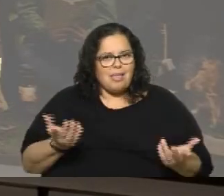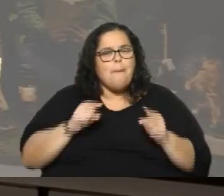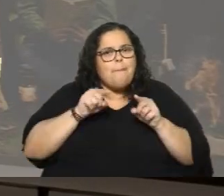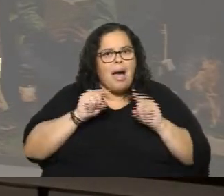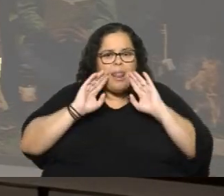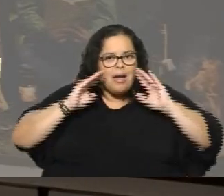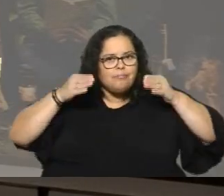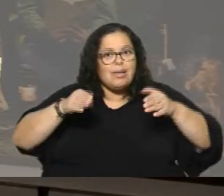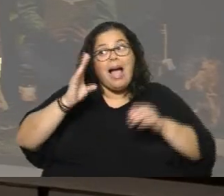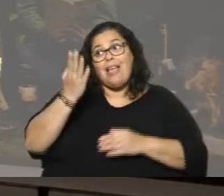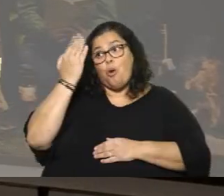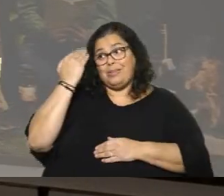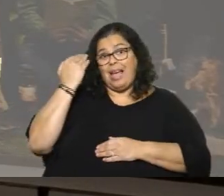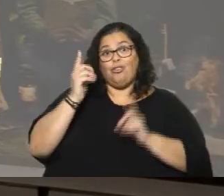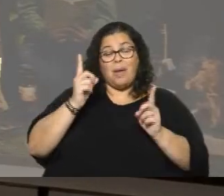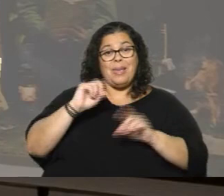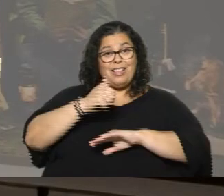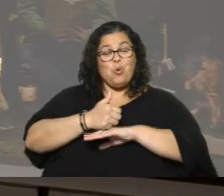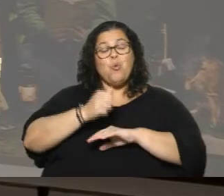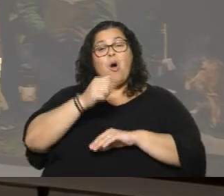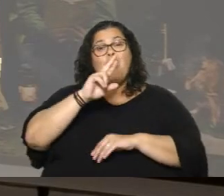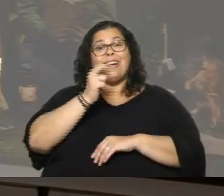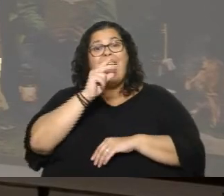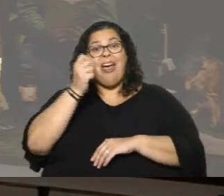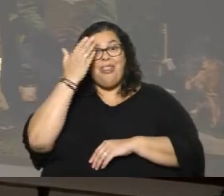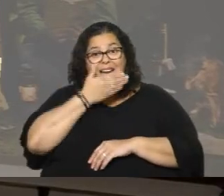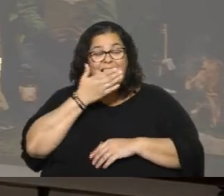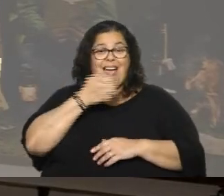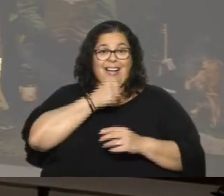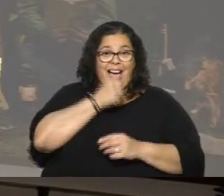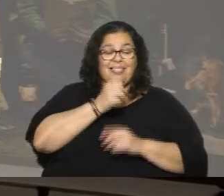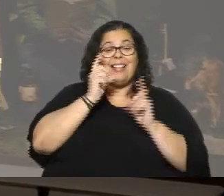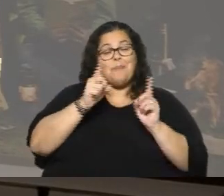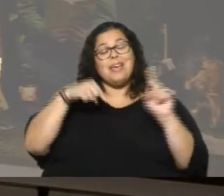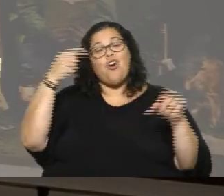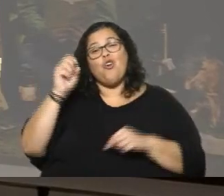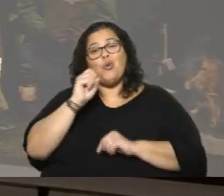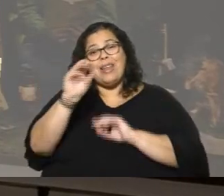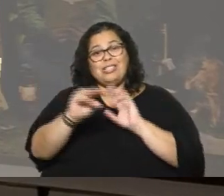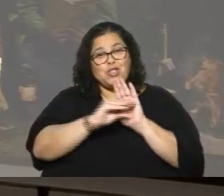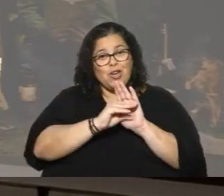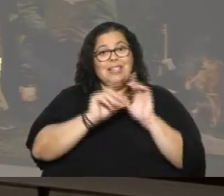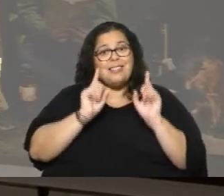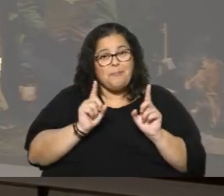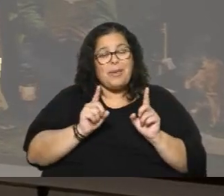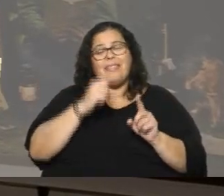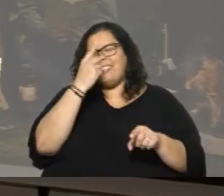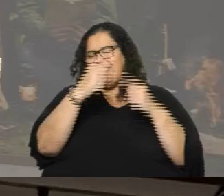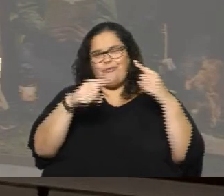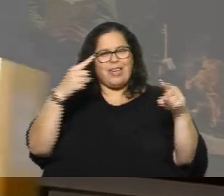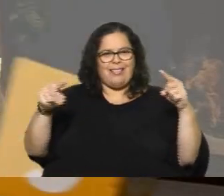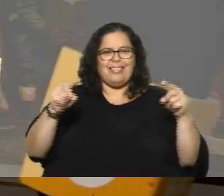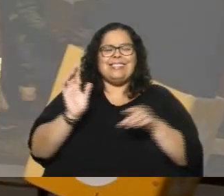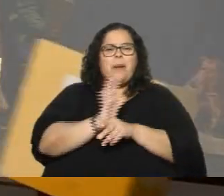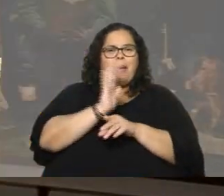tuvimos un show de Rubén Rada, tuvimos otro espectáculo en el Solís también. Entonces tenemos